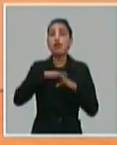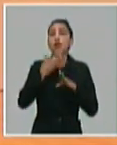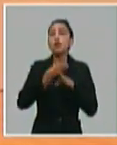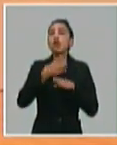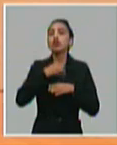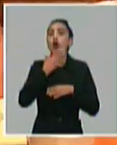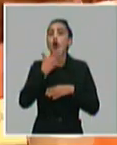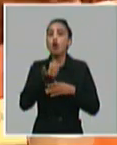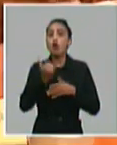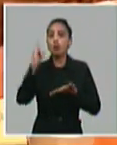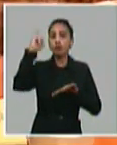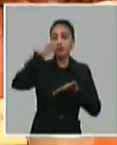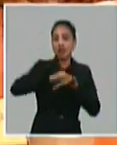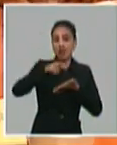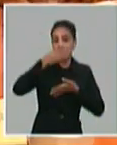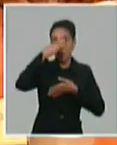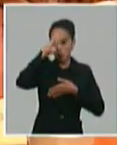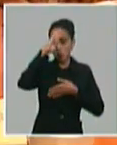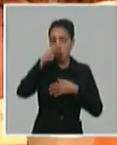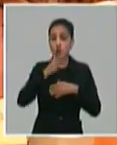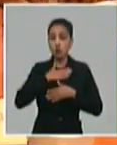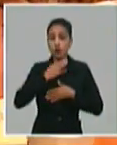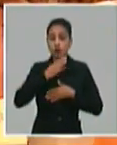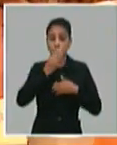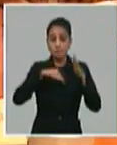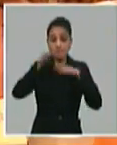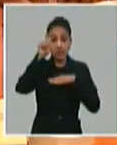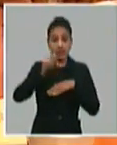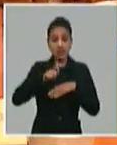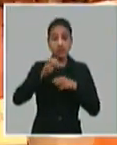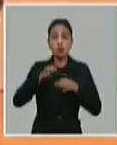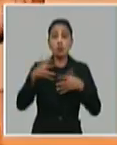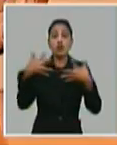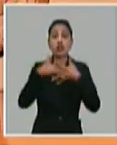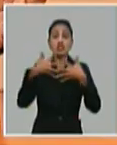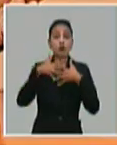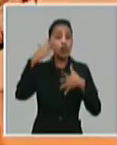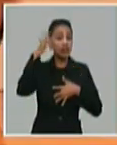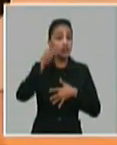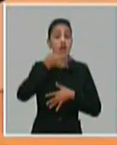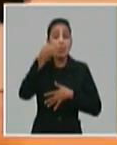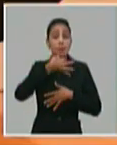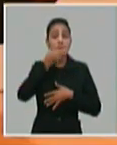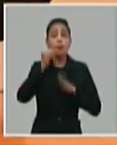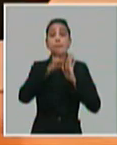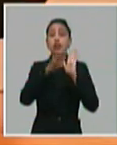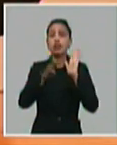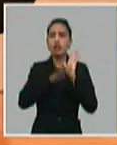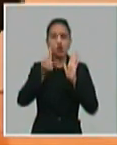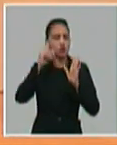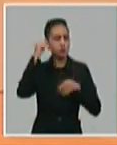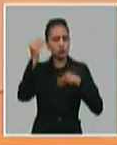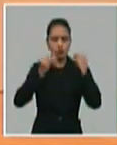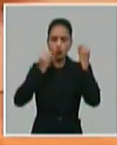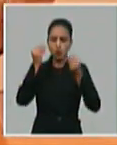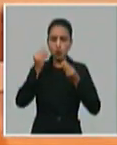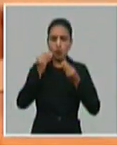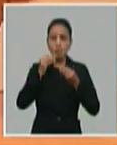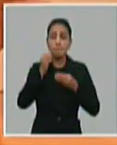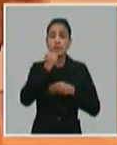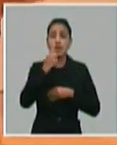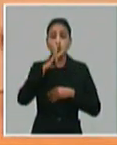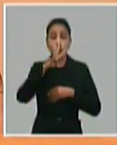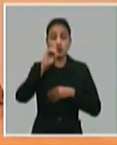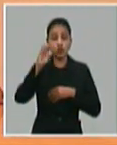regresar. De hecho, incluso nuestro Ministerio de Relaciones Exteriores anunció medidas para que no se preocupen los más de 400